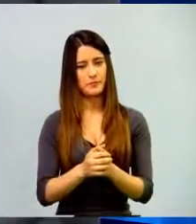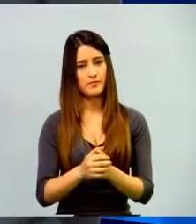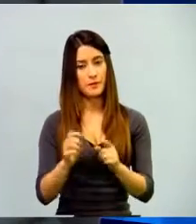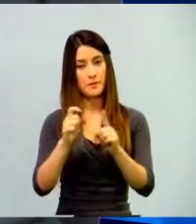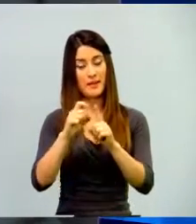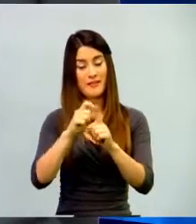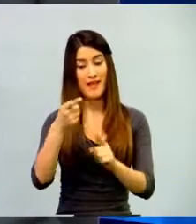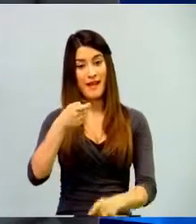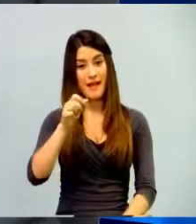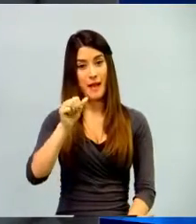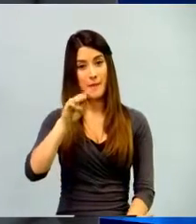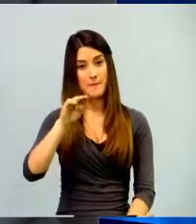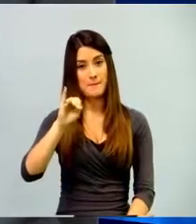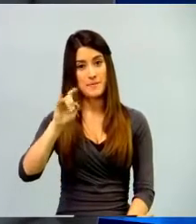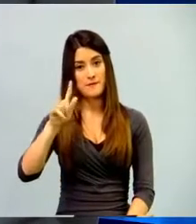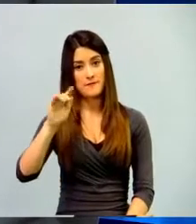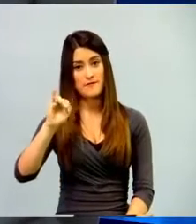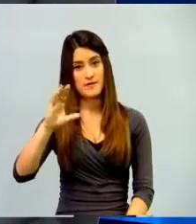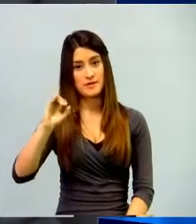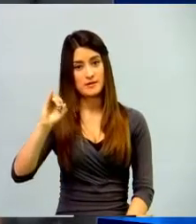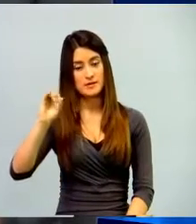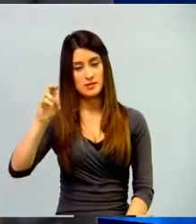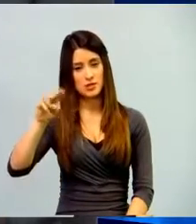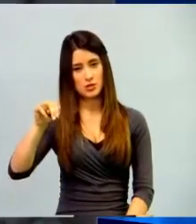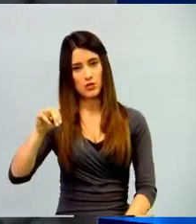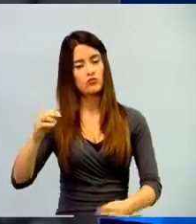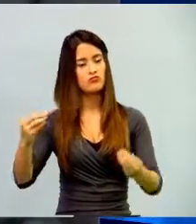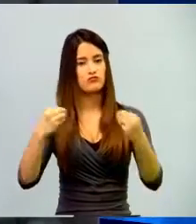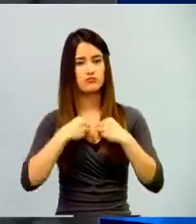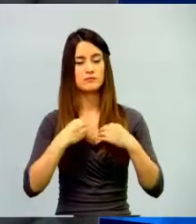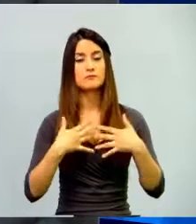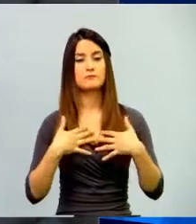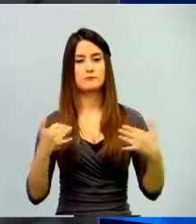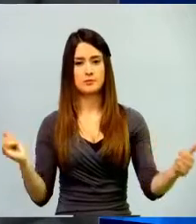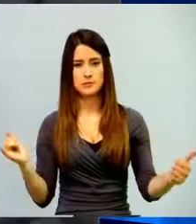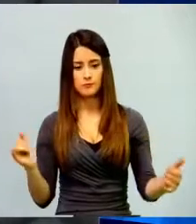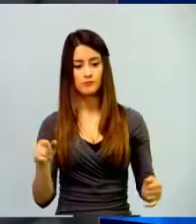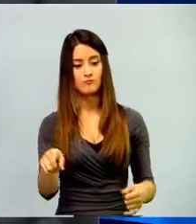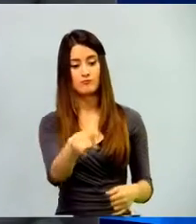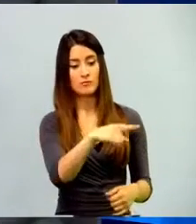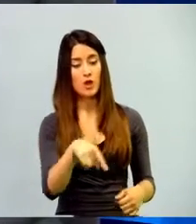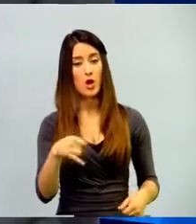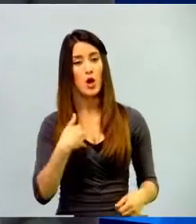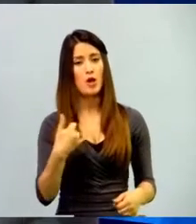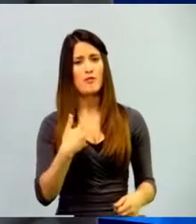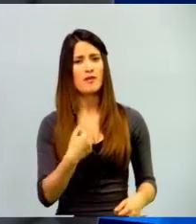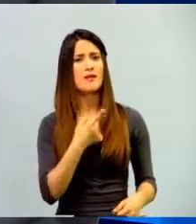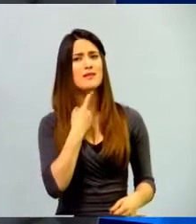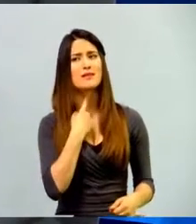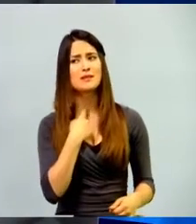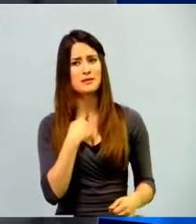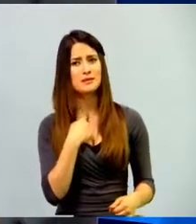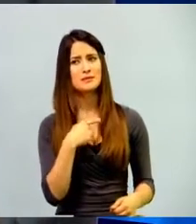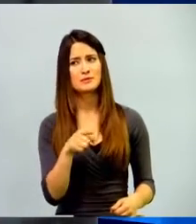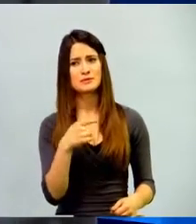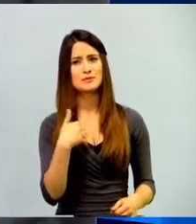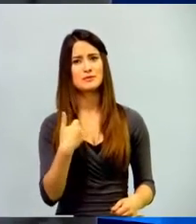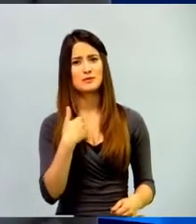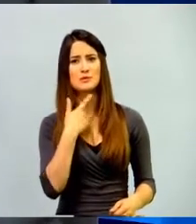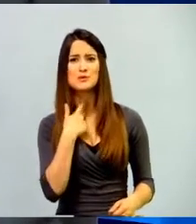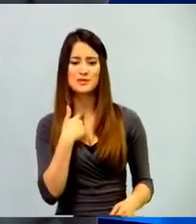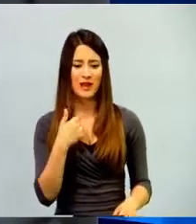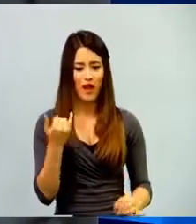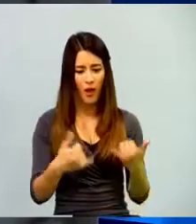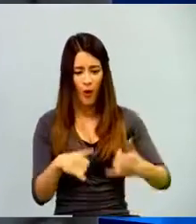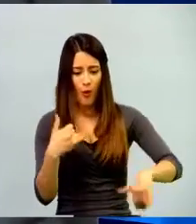felicidad. Los muchachos les gusta, les gusta que la clase se convierta en una especie de juego, que